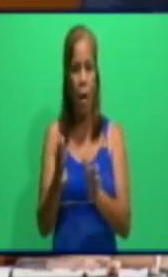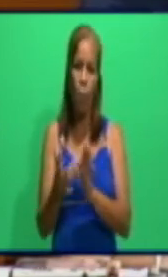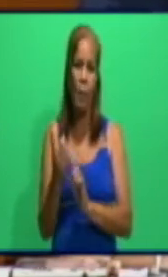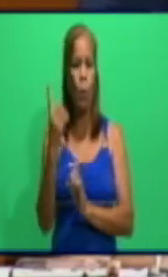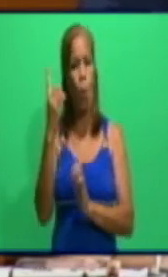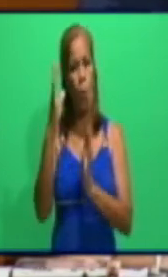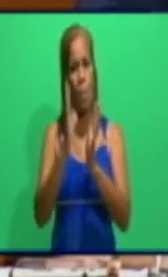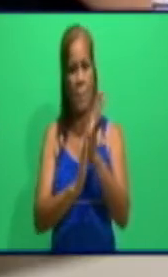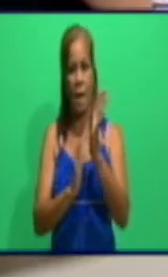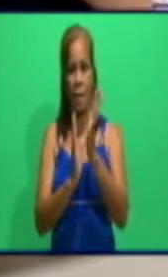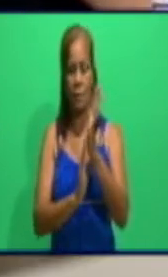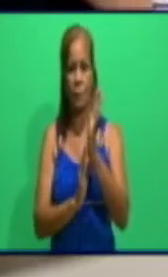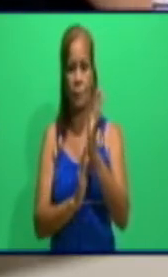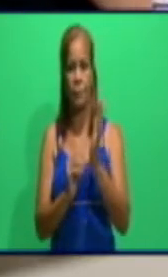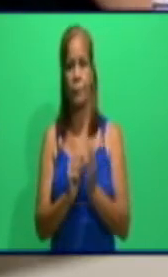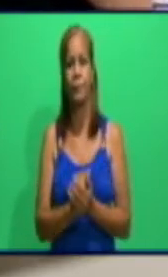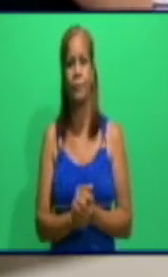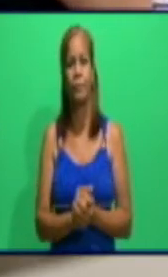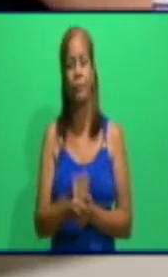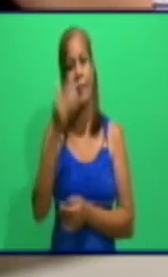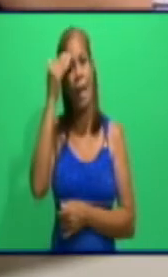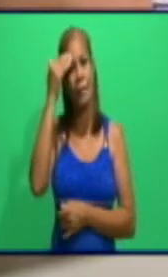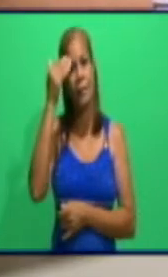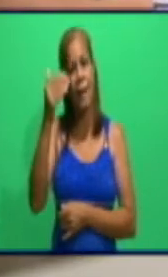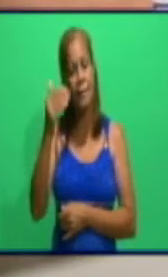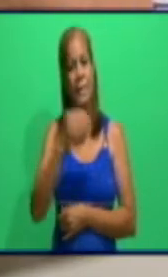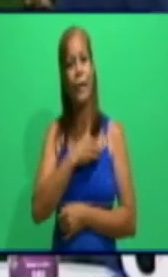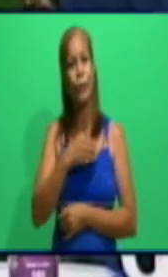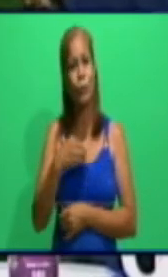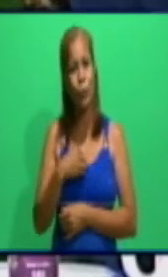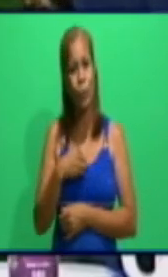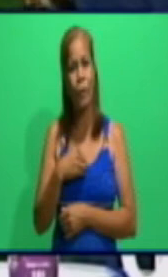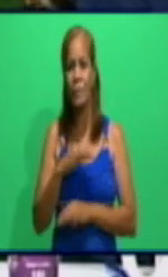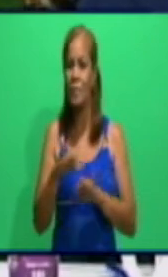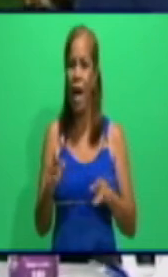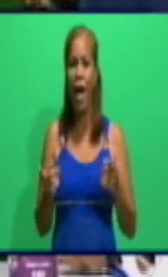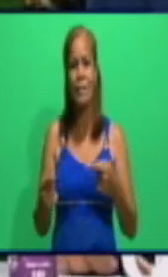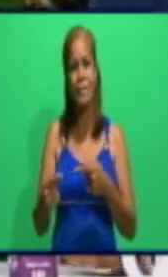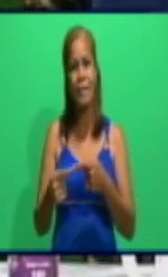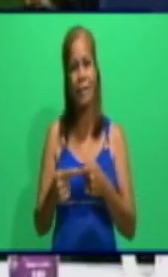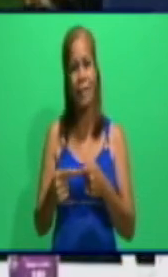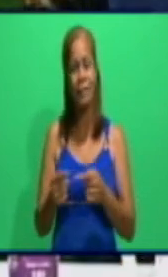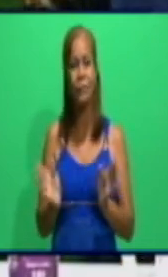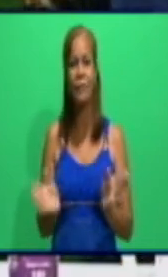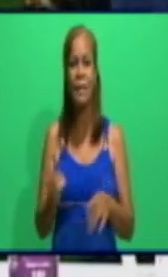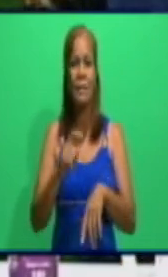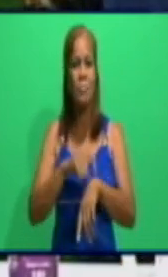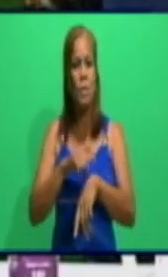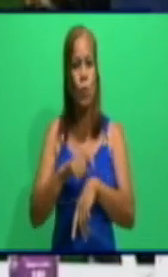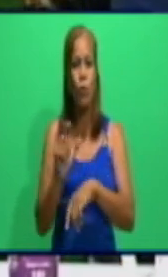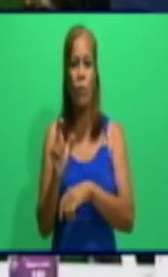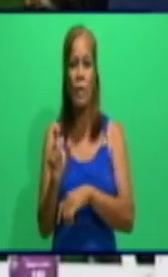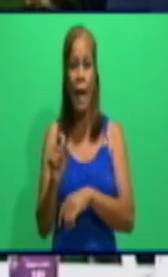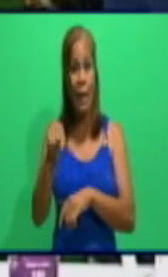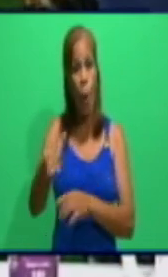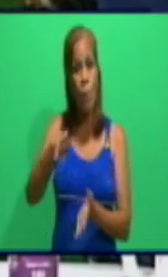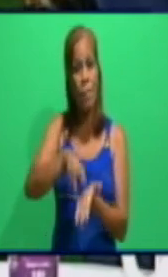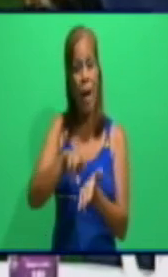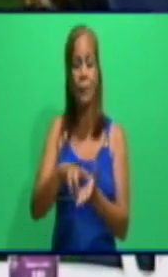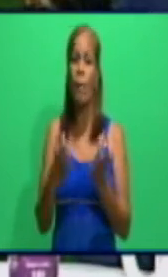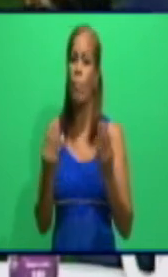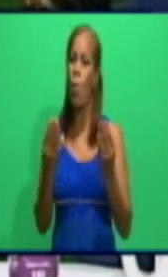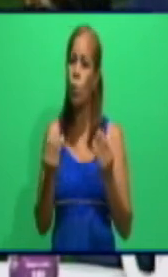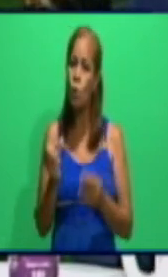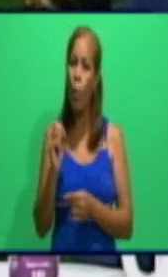de faltarle. Gracias, doctora. Vamos acercándonos al cierre de nuestro programa de hoy martes. Varios mensajes